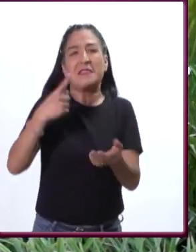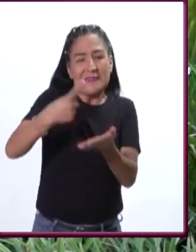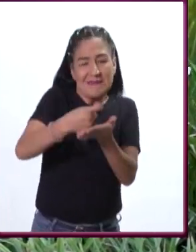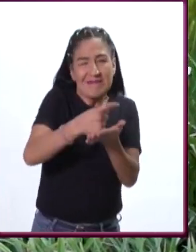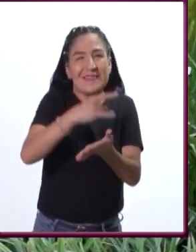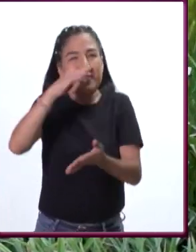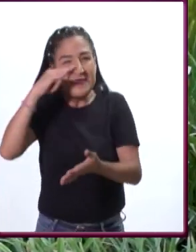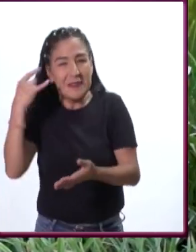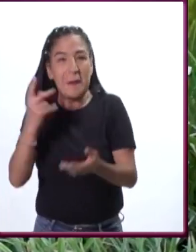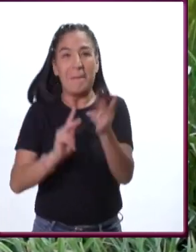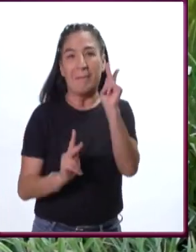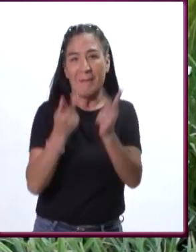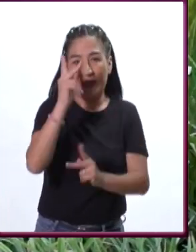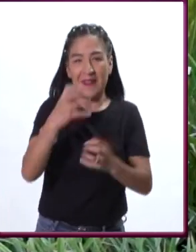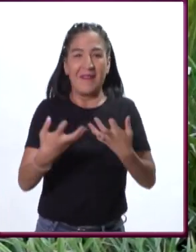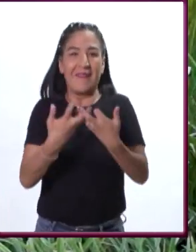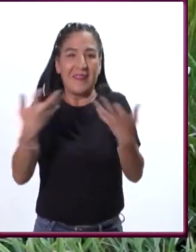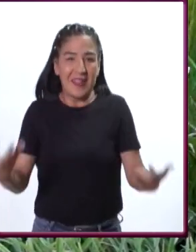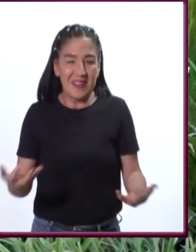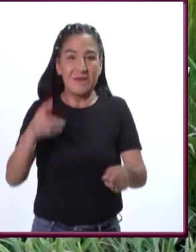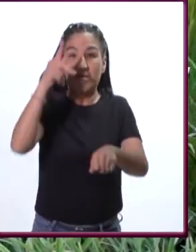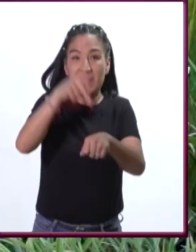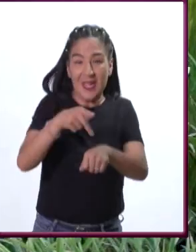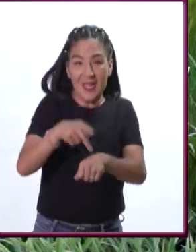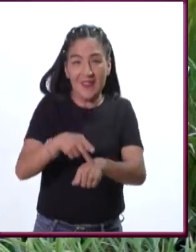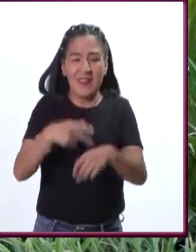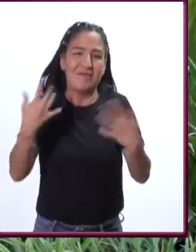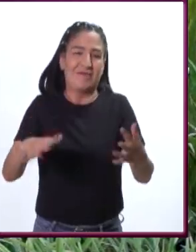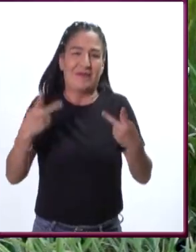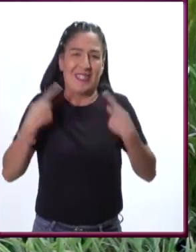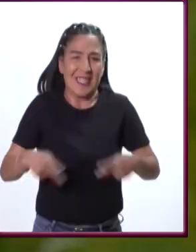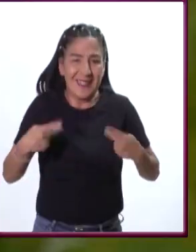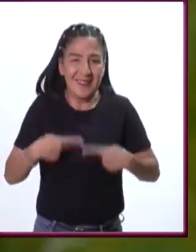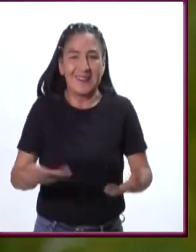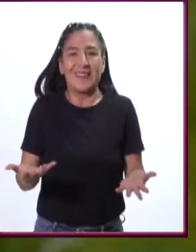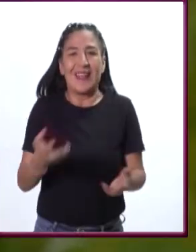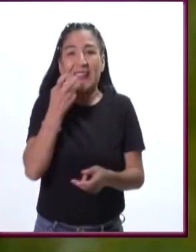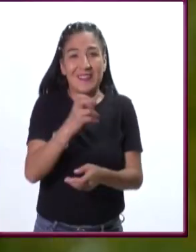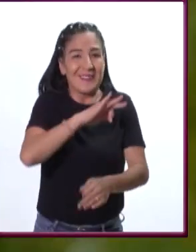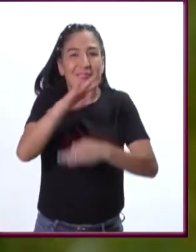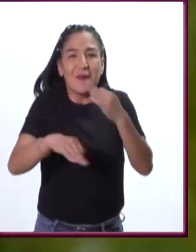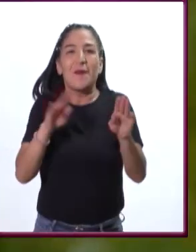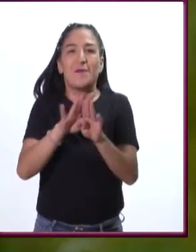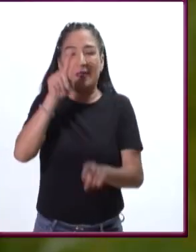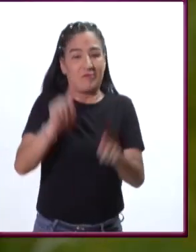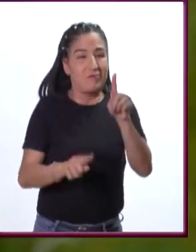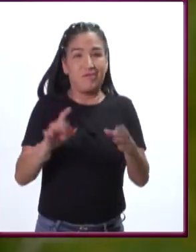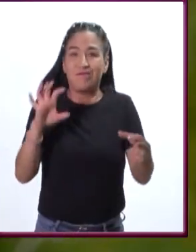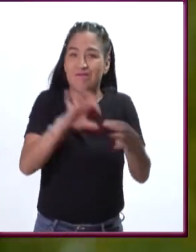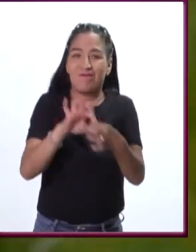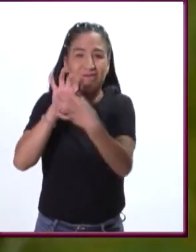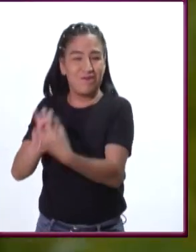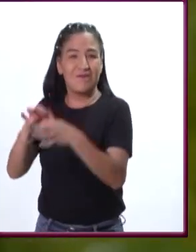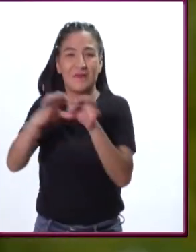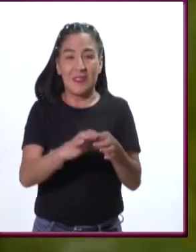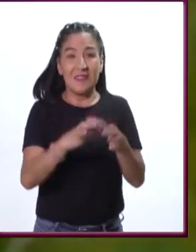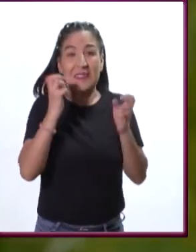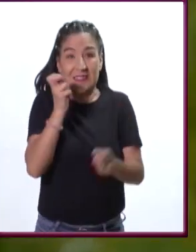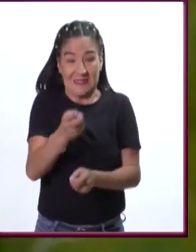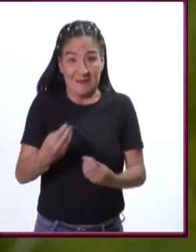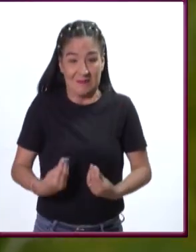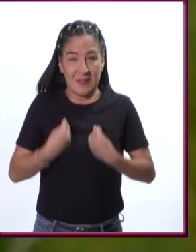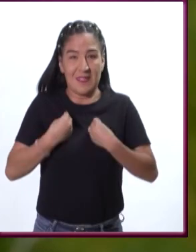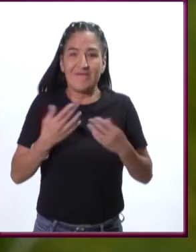insectos, plantas, tierra, rocas, gente. Todos dependemos de todos y nuestros destinos